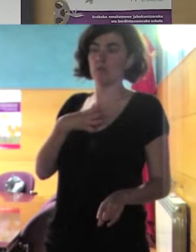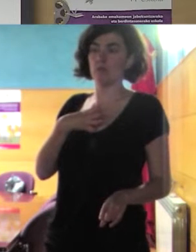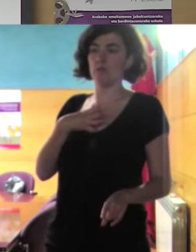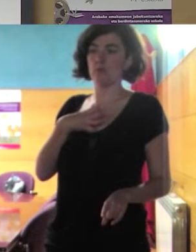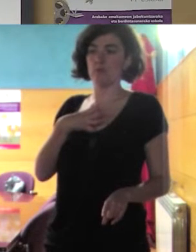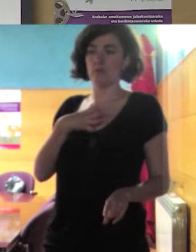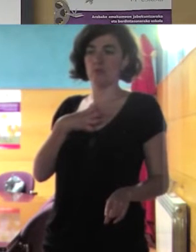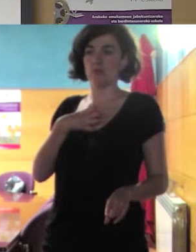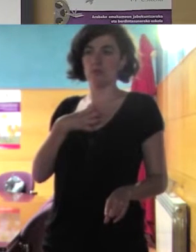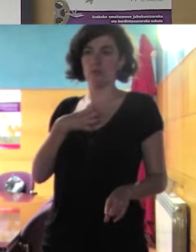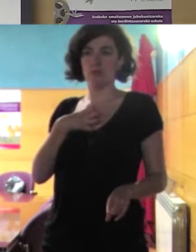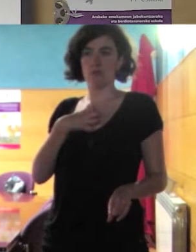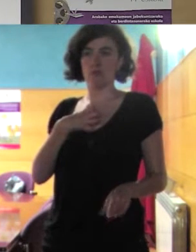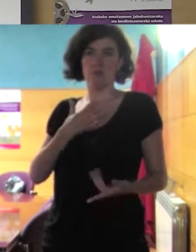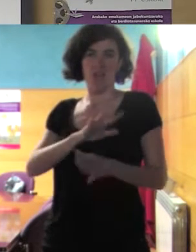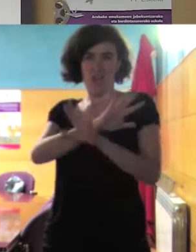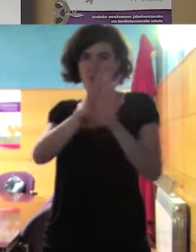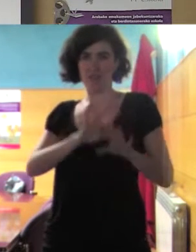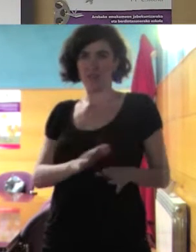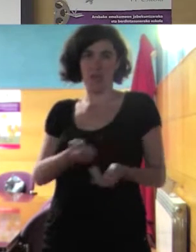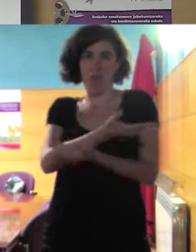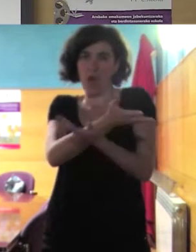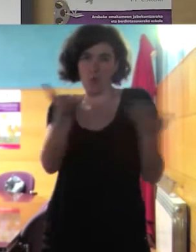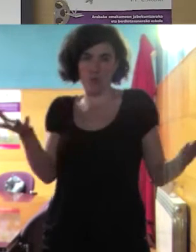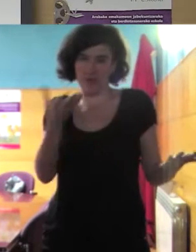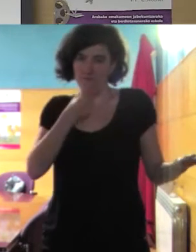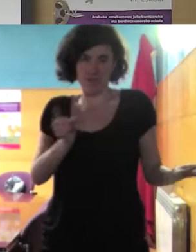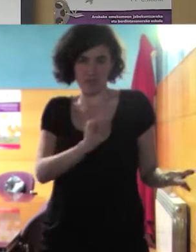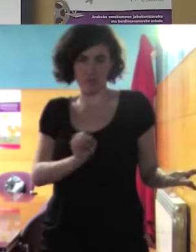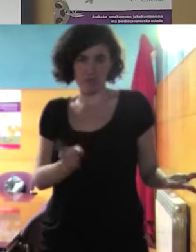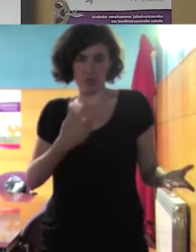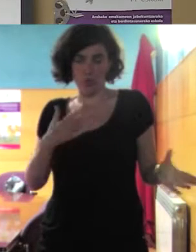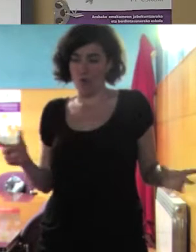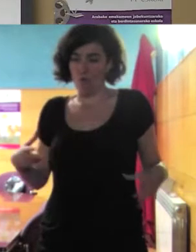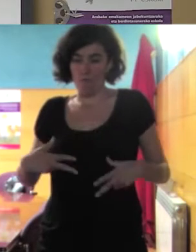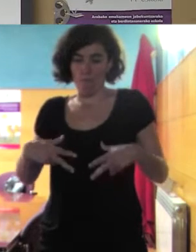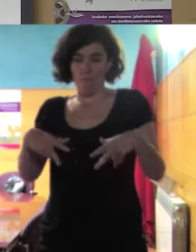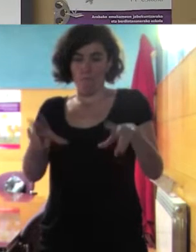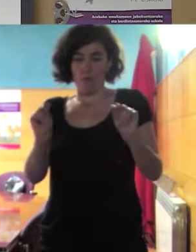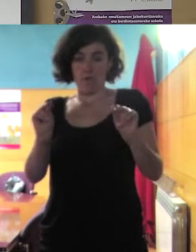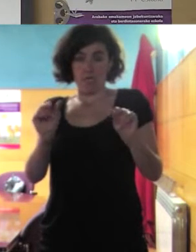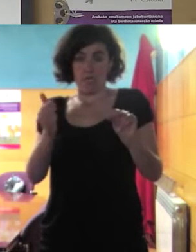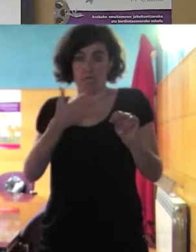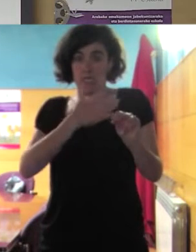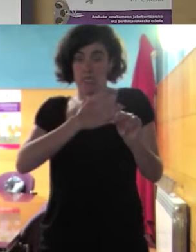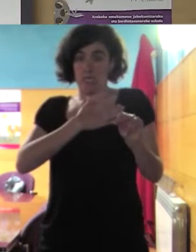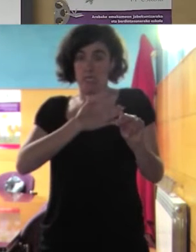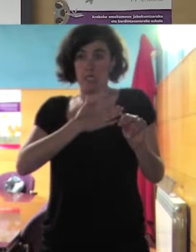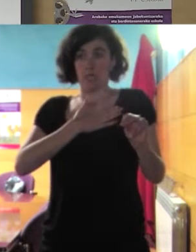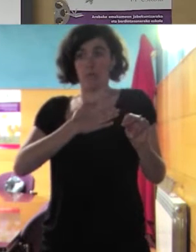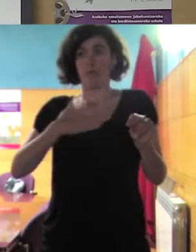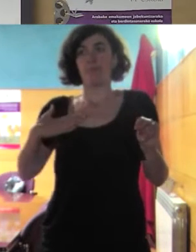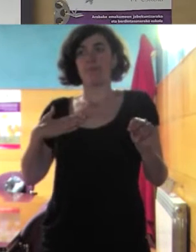creemos que es para el resto y termino sin más y le pongo la última la